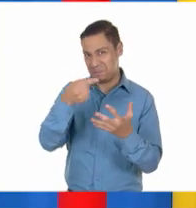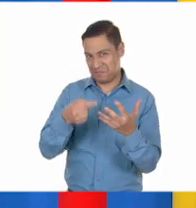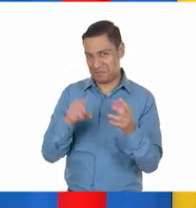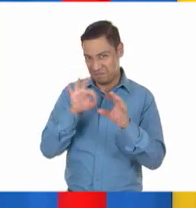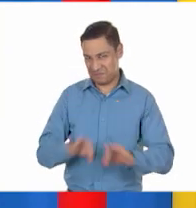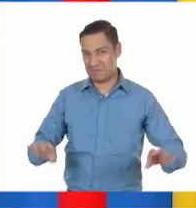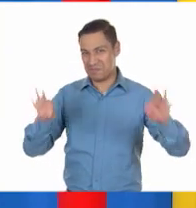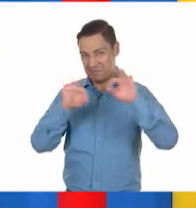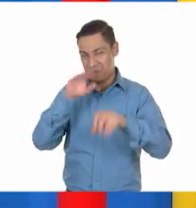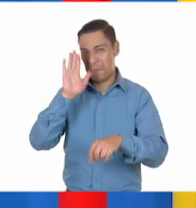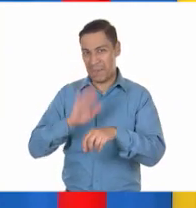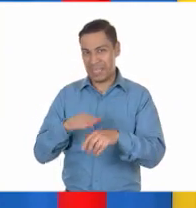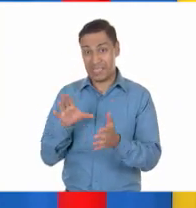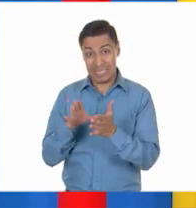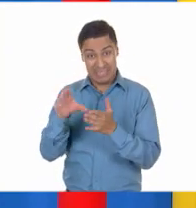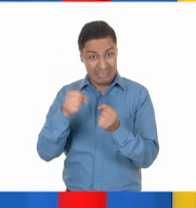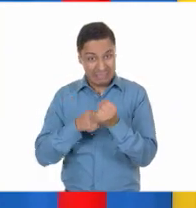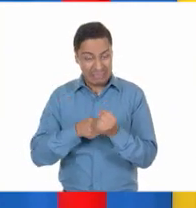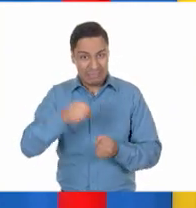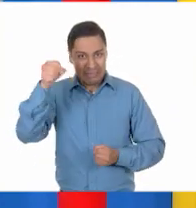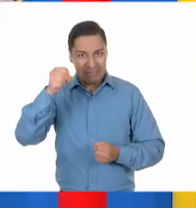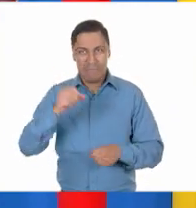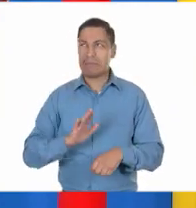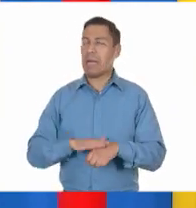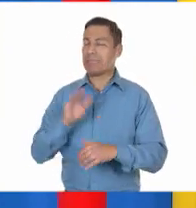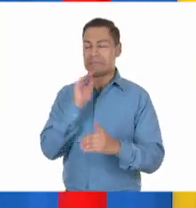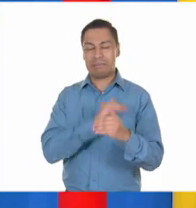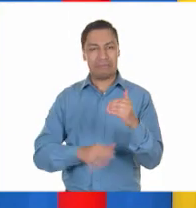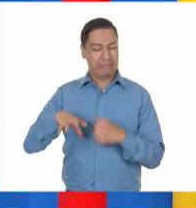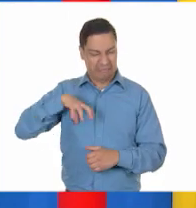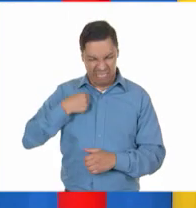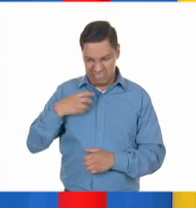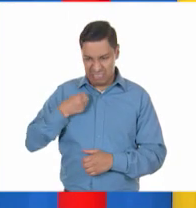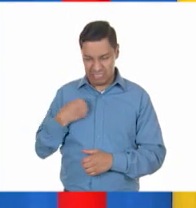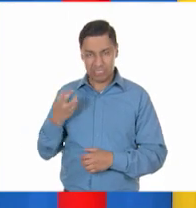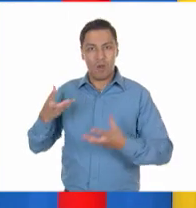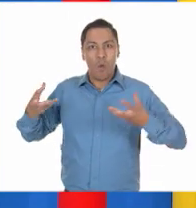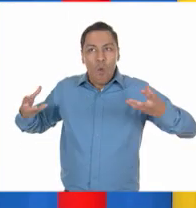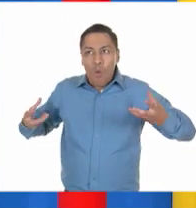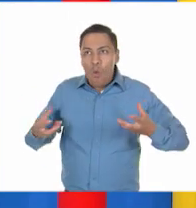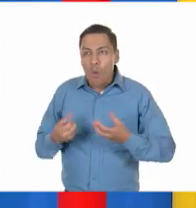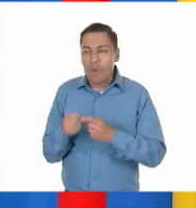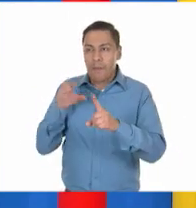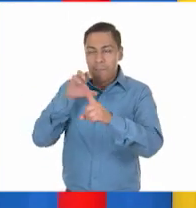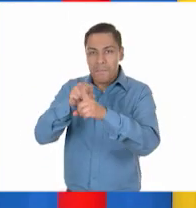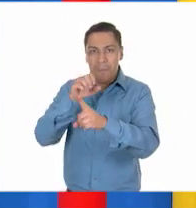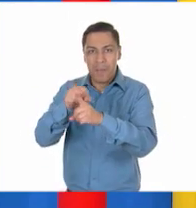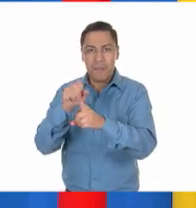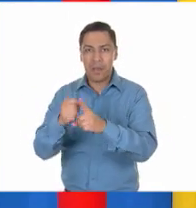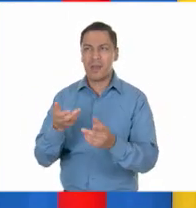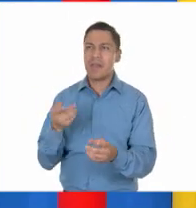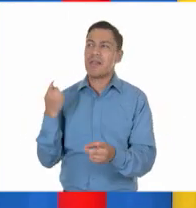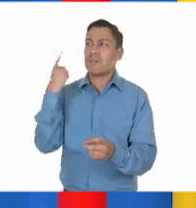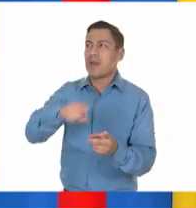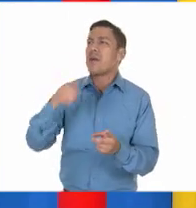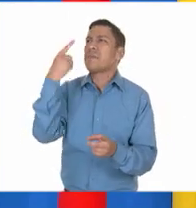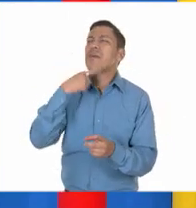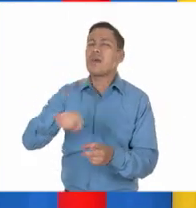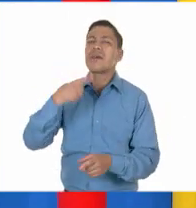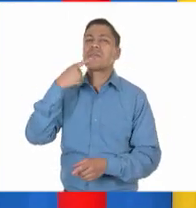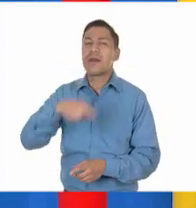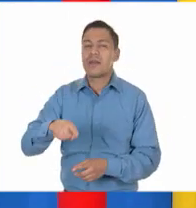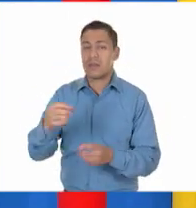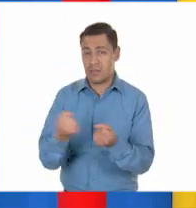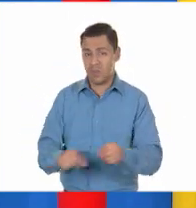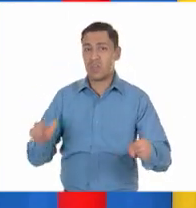Reconocimos que esta Constitución fue el máximo esfuerzo por concretar las demandas sociales del movimiento revolucionario y